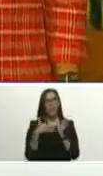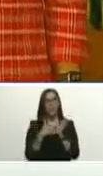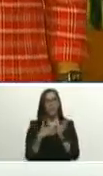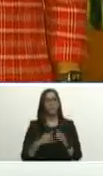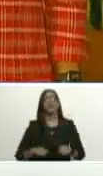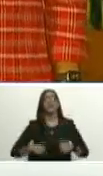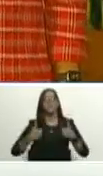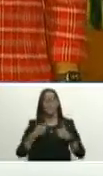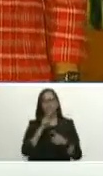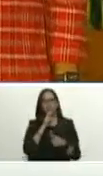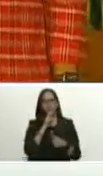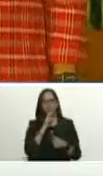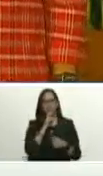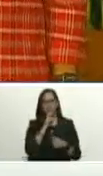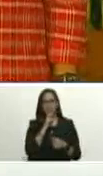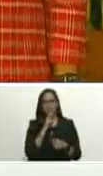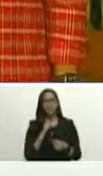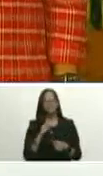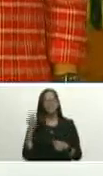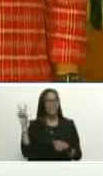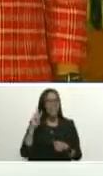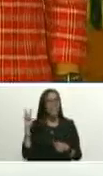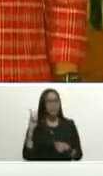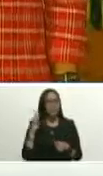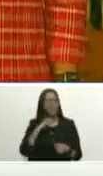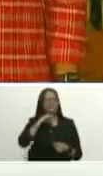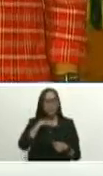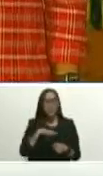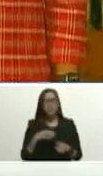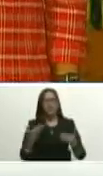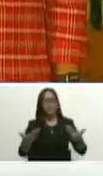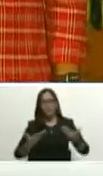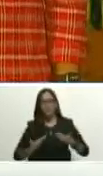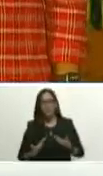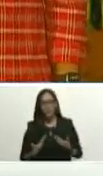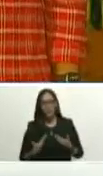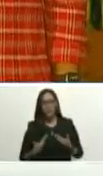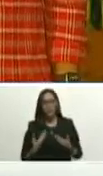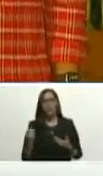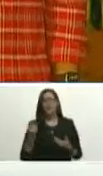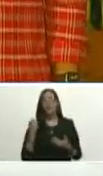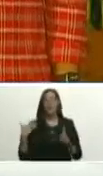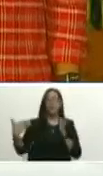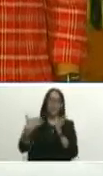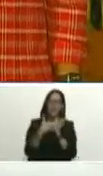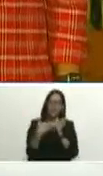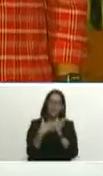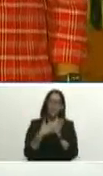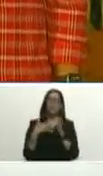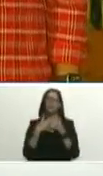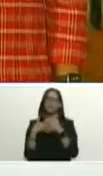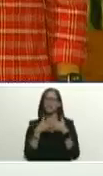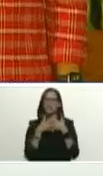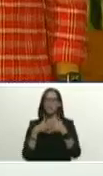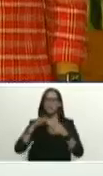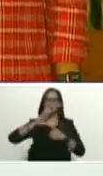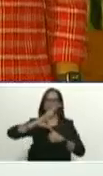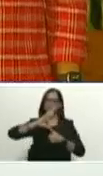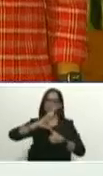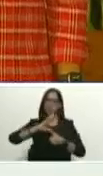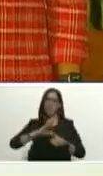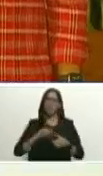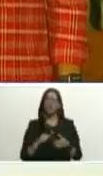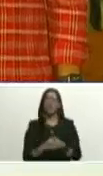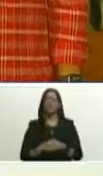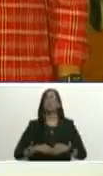que jamás Venezuela en su historia haya recibido como el ataque del imperialismo norteamericano con sus